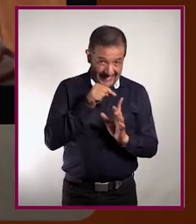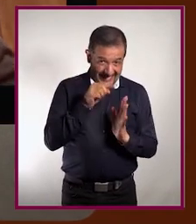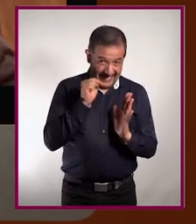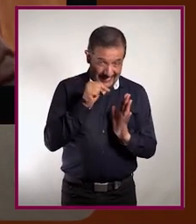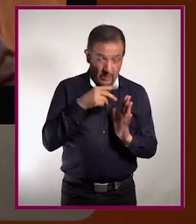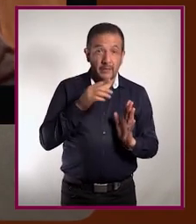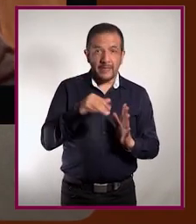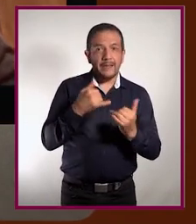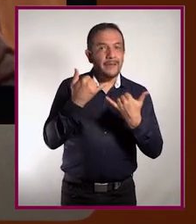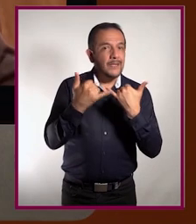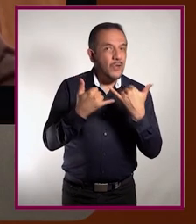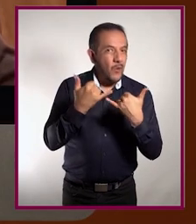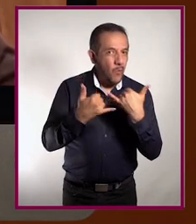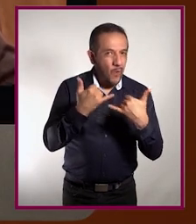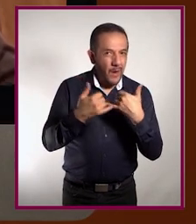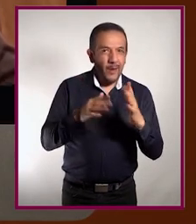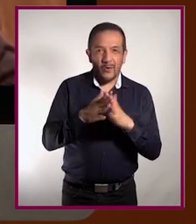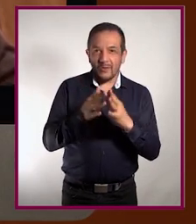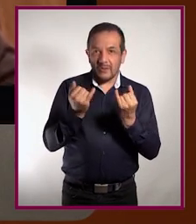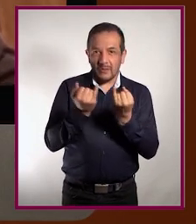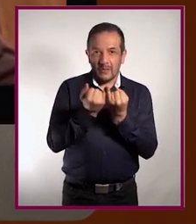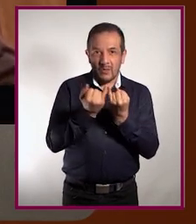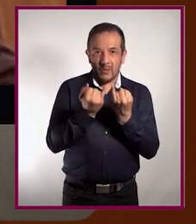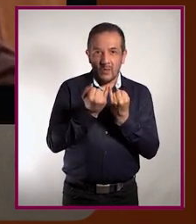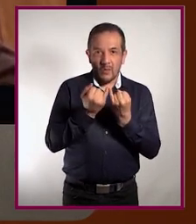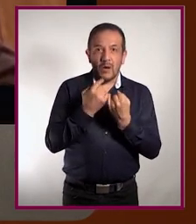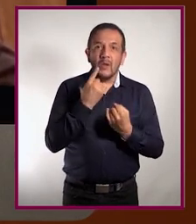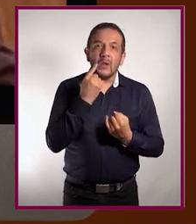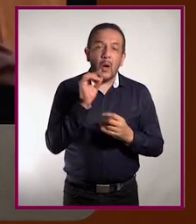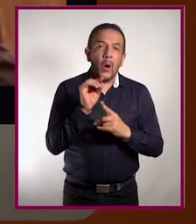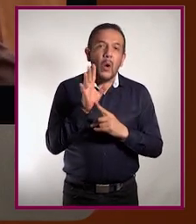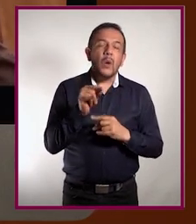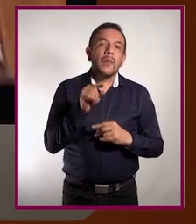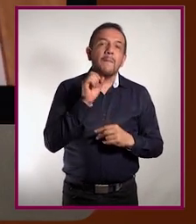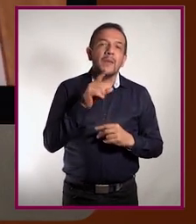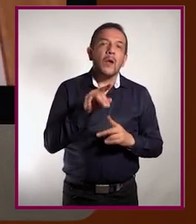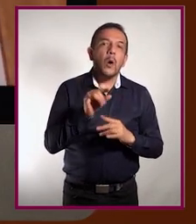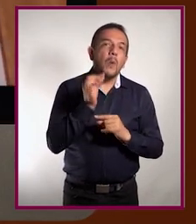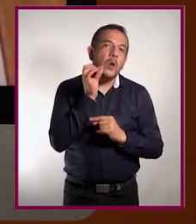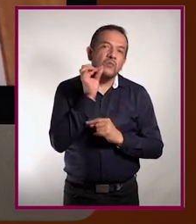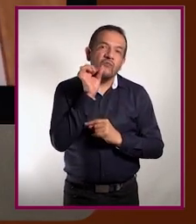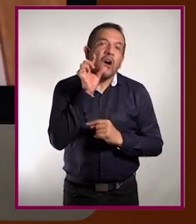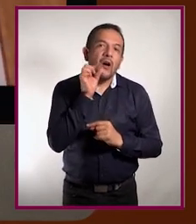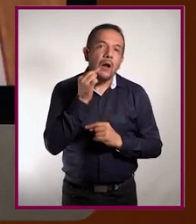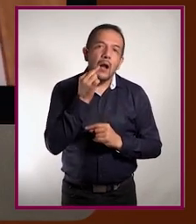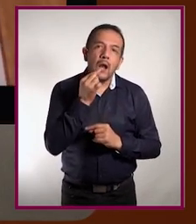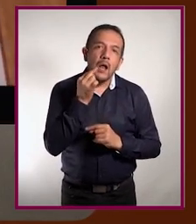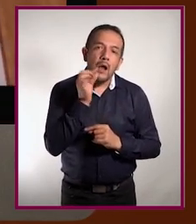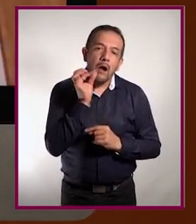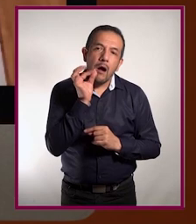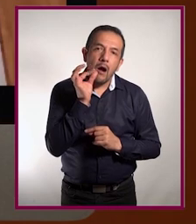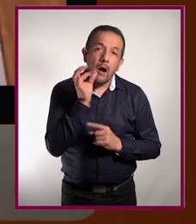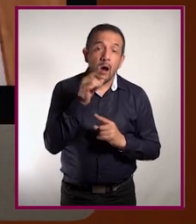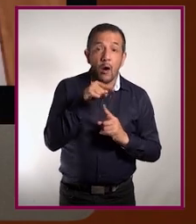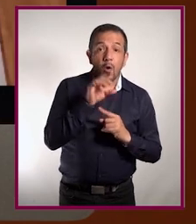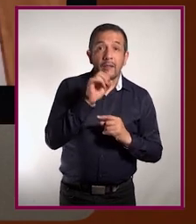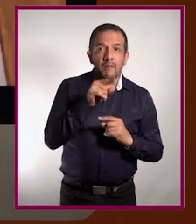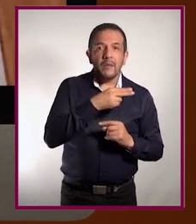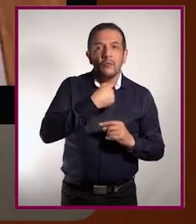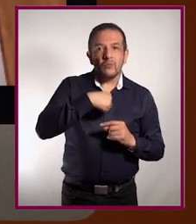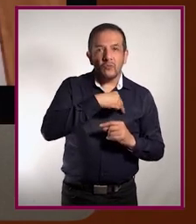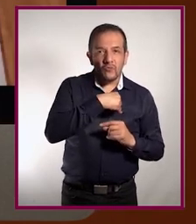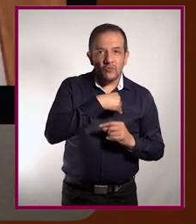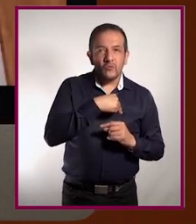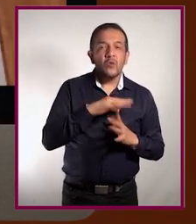como los fuegos, los que ocasionan los fuegos que pueden aparecer en los labios, ese tipo de infecciones responden en muchas ocasiones a